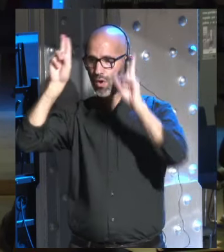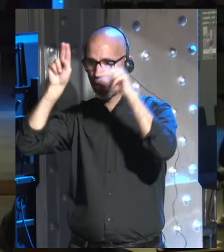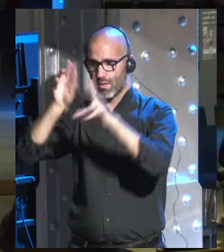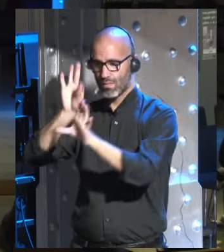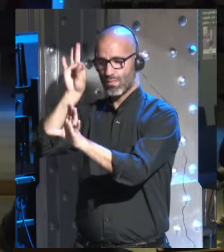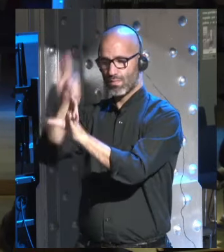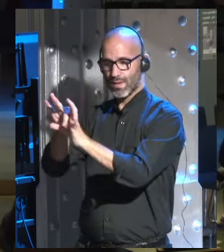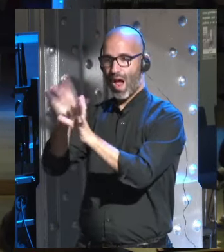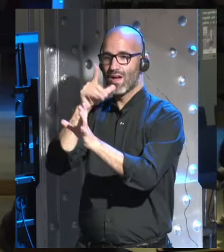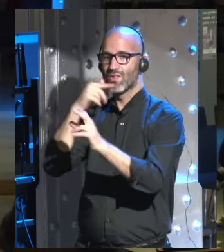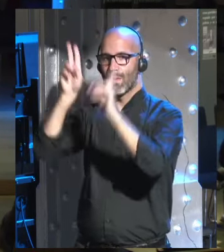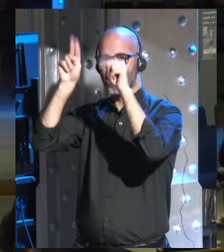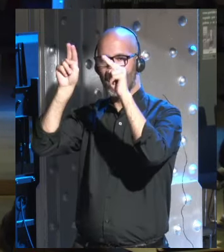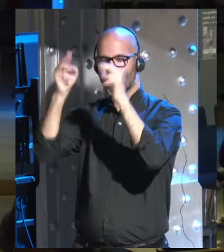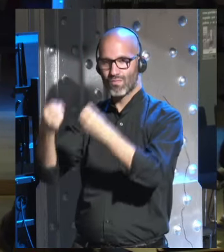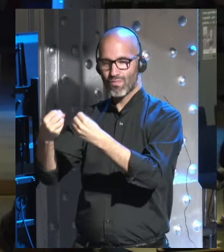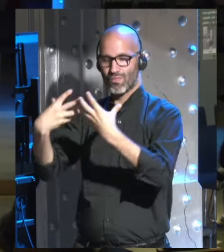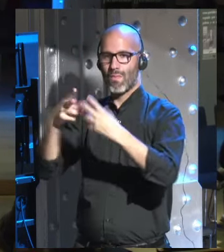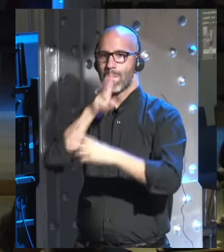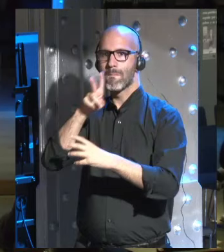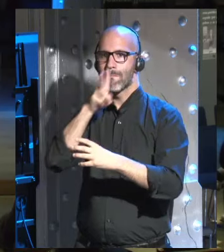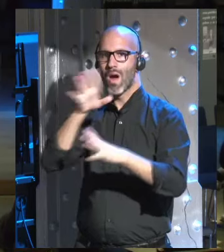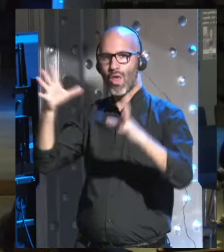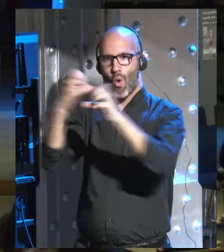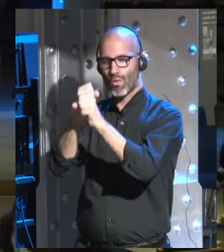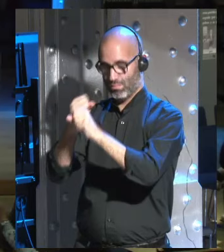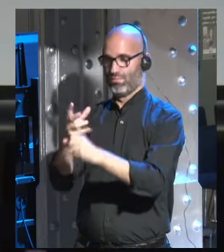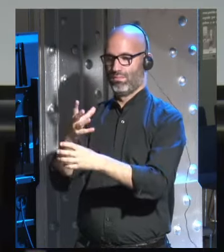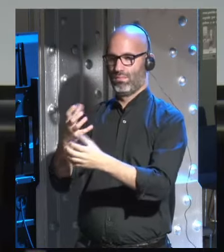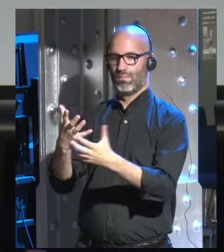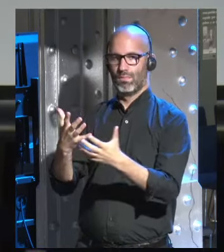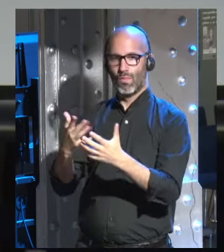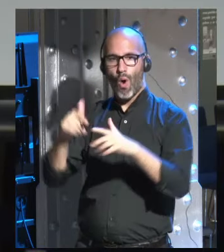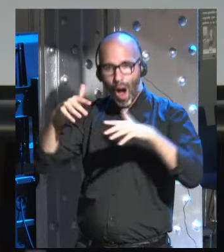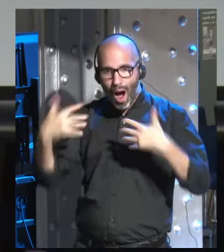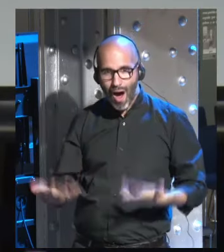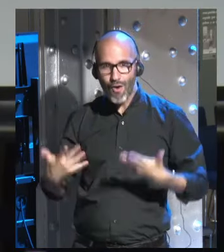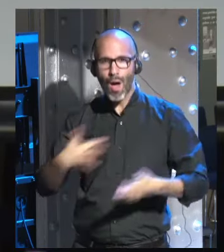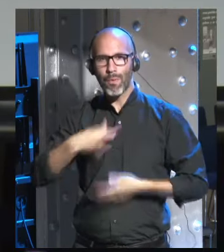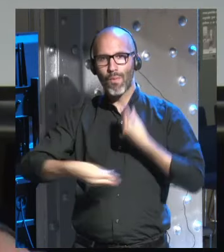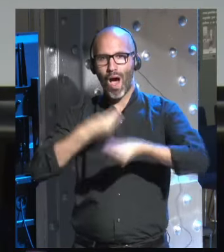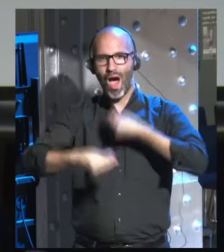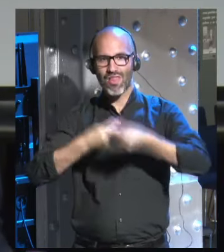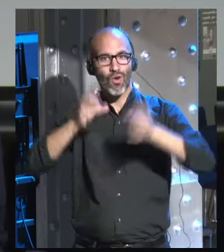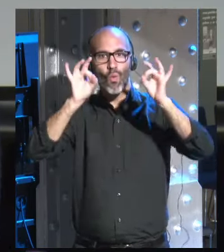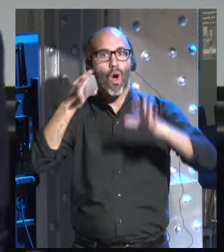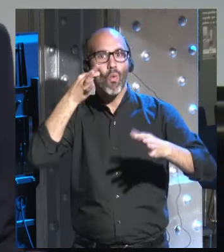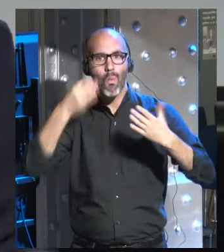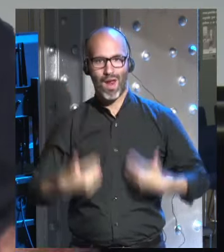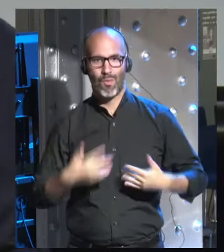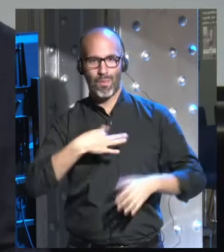y el conejo brilla con una luz verde en la oscuridad. Hoy podemos hacer eso con humanos